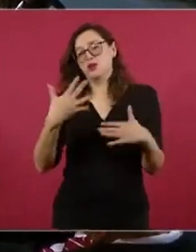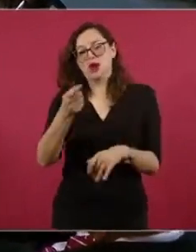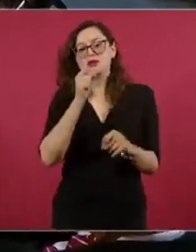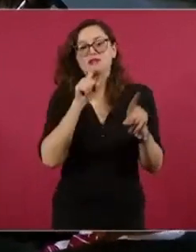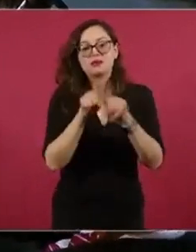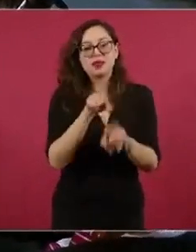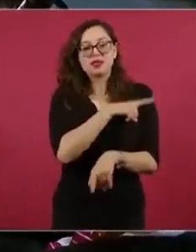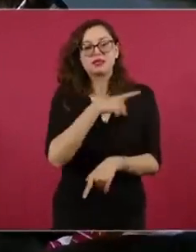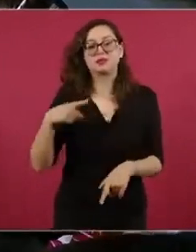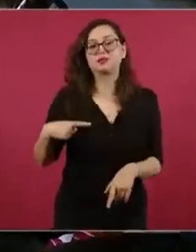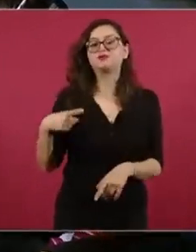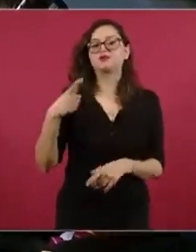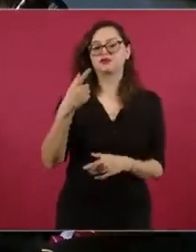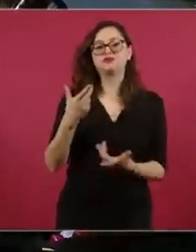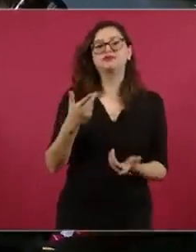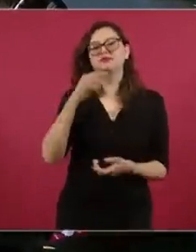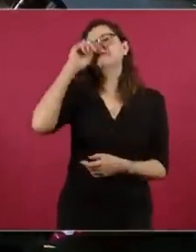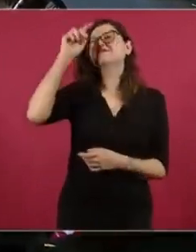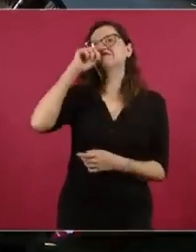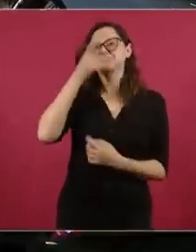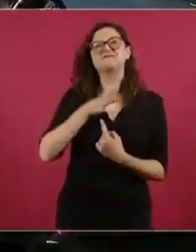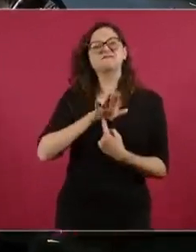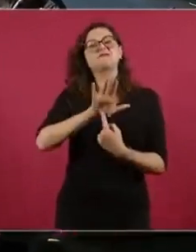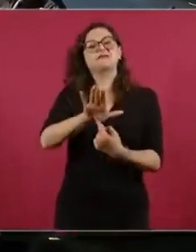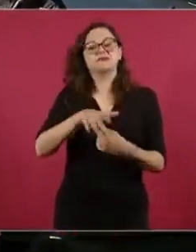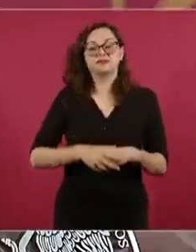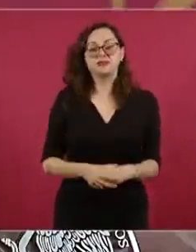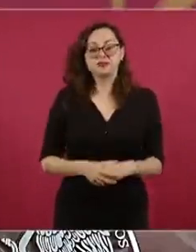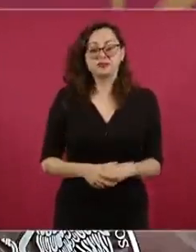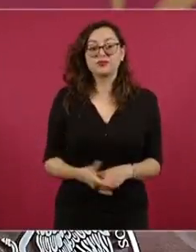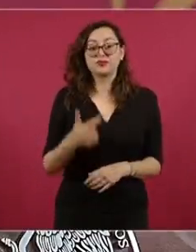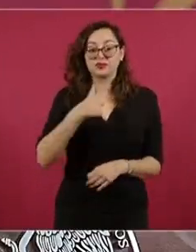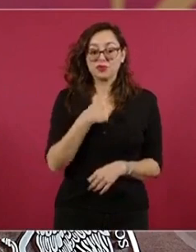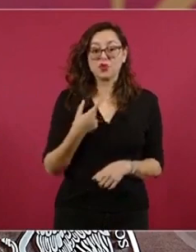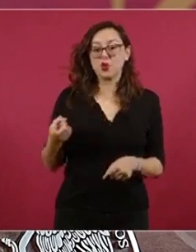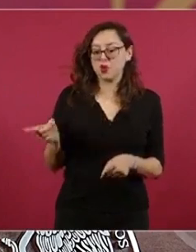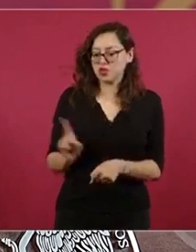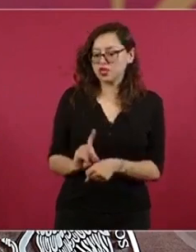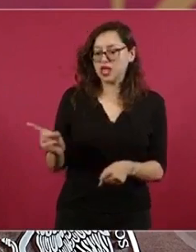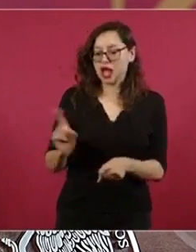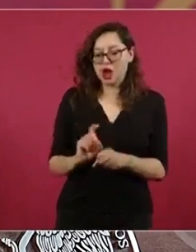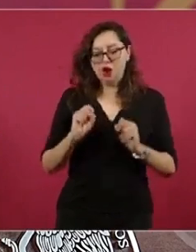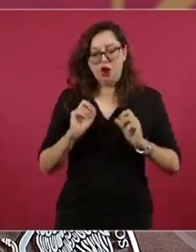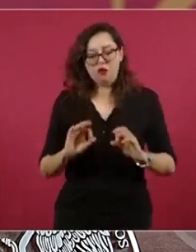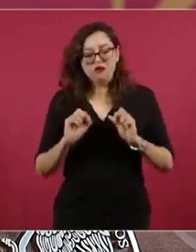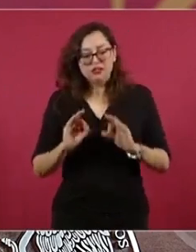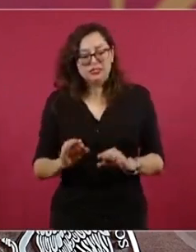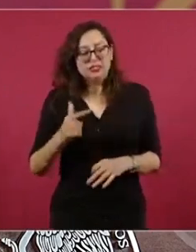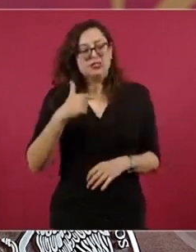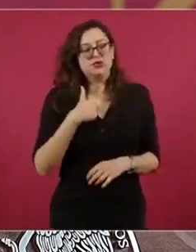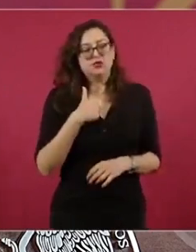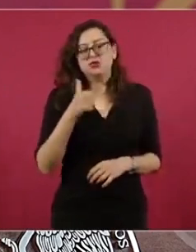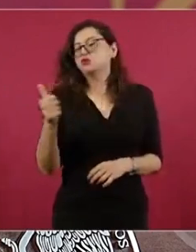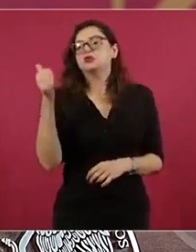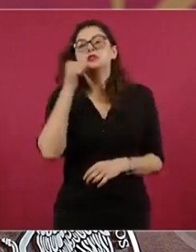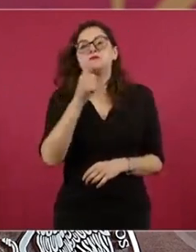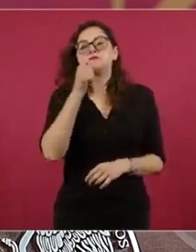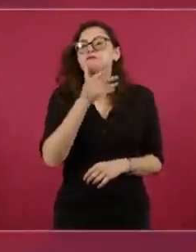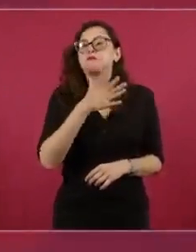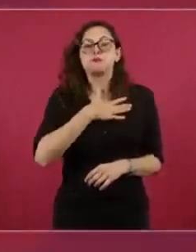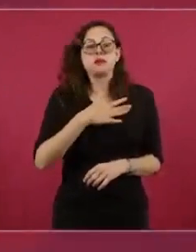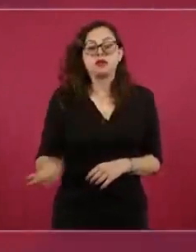Para mí, en lo personal, todos los días al llegar a mi oficina, siempre usé como un tema de credo,